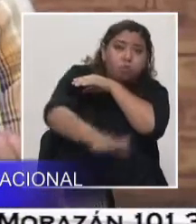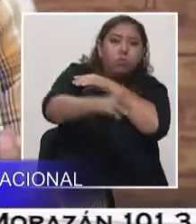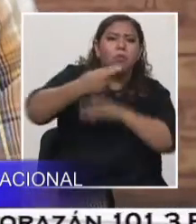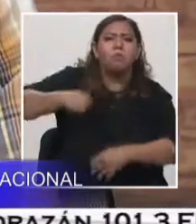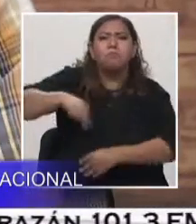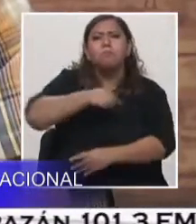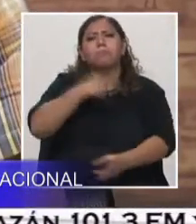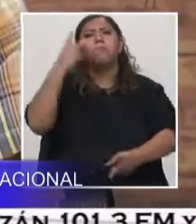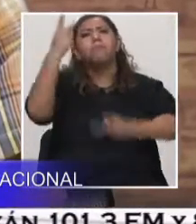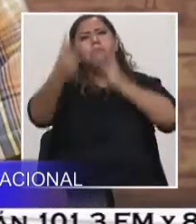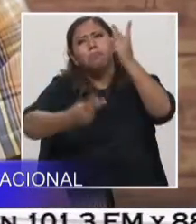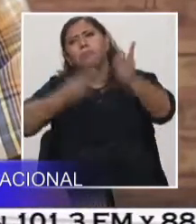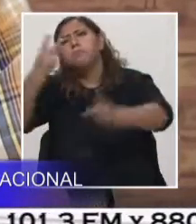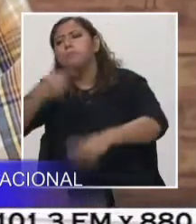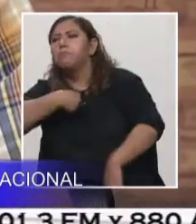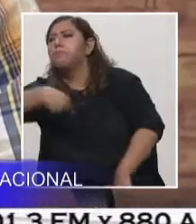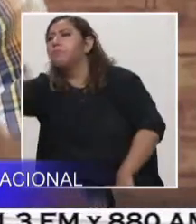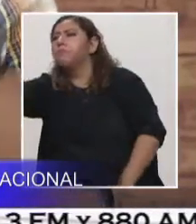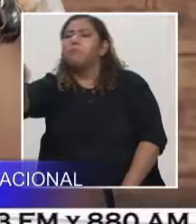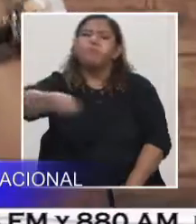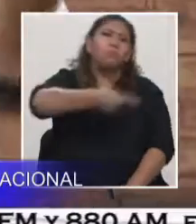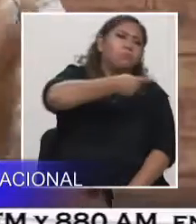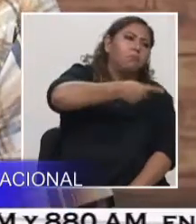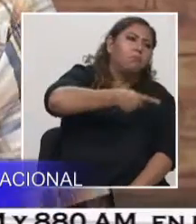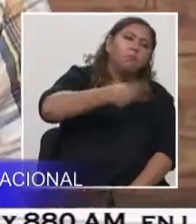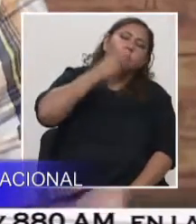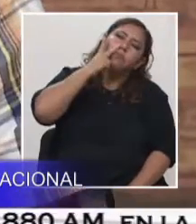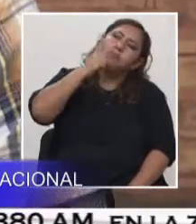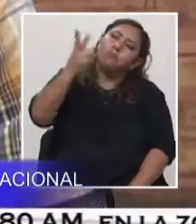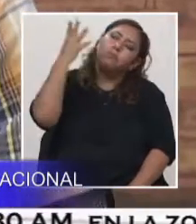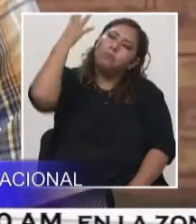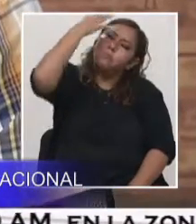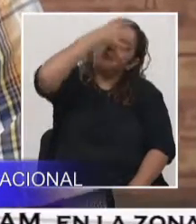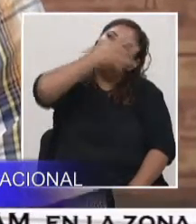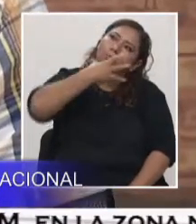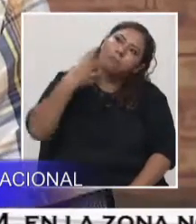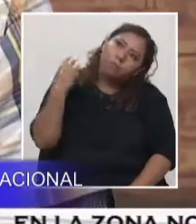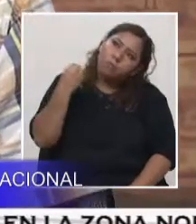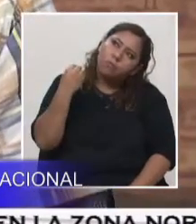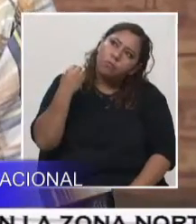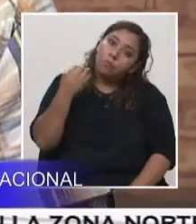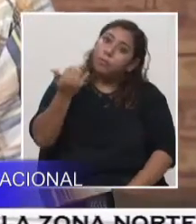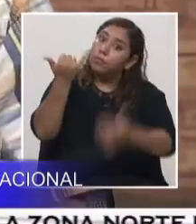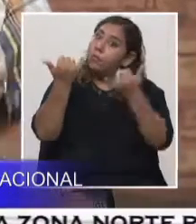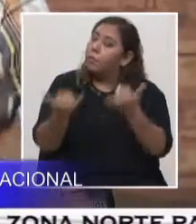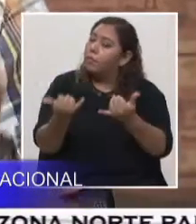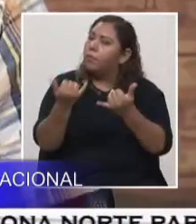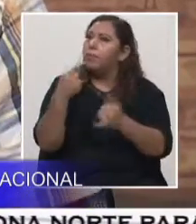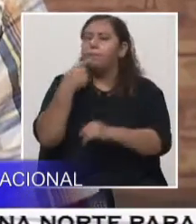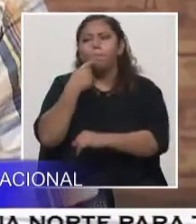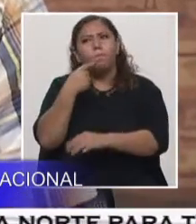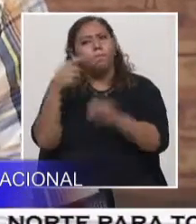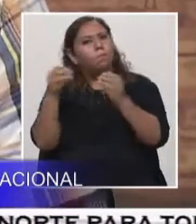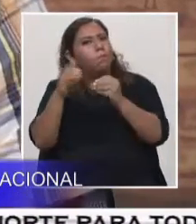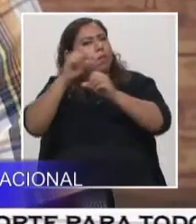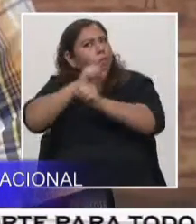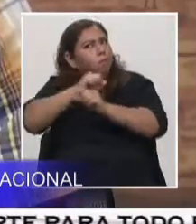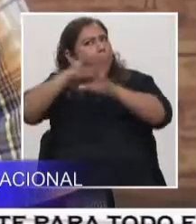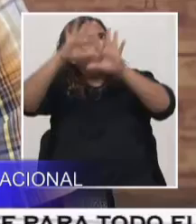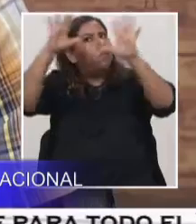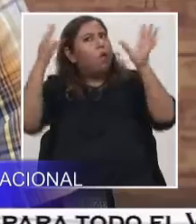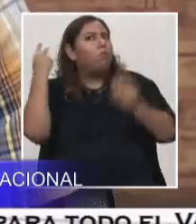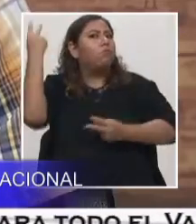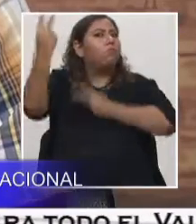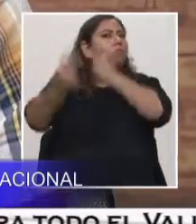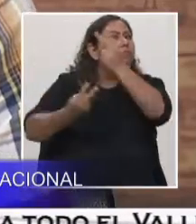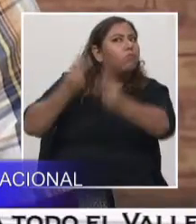vamos y regresamos más que con la imagen de lo bonito del lugar. Ahora no, ahora tenemos que enfocarnos en el tema de turismo